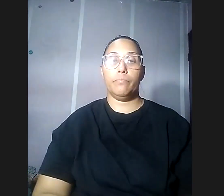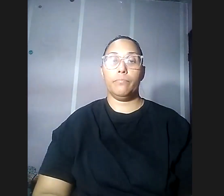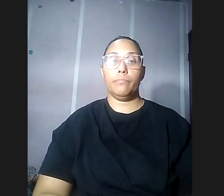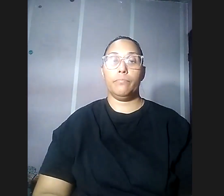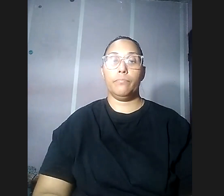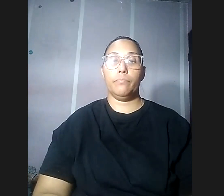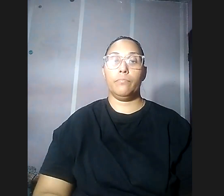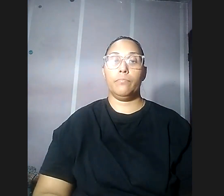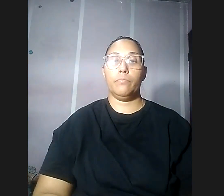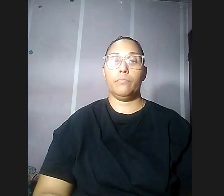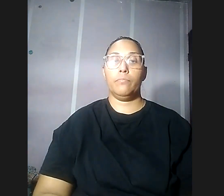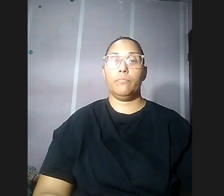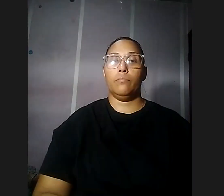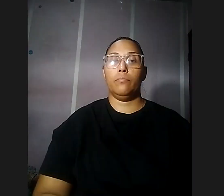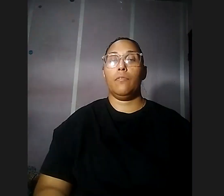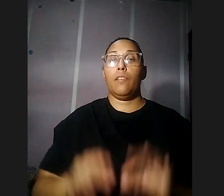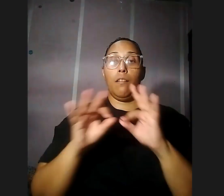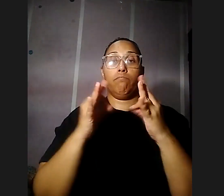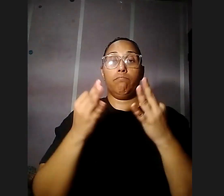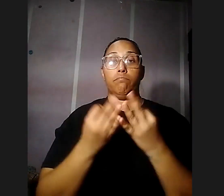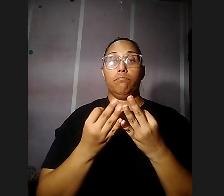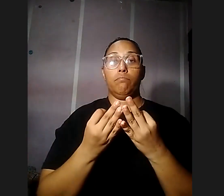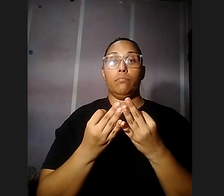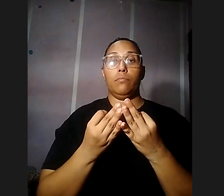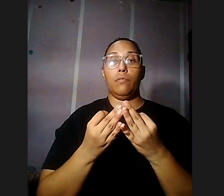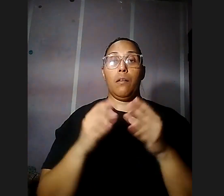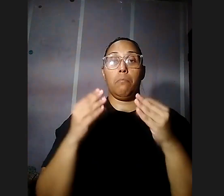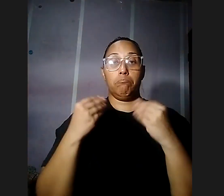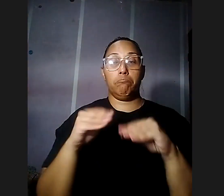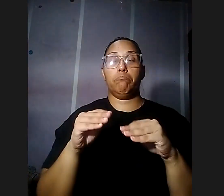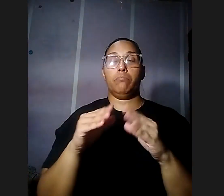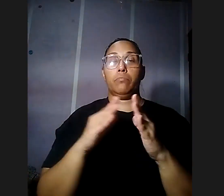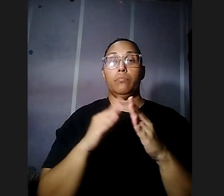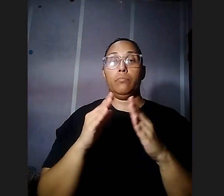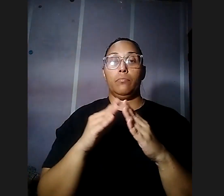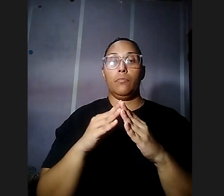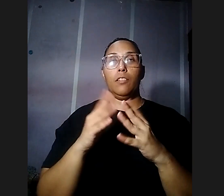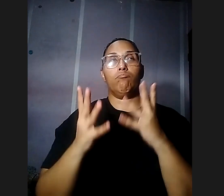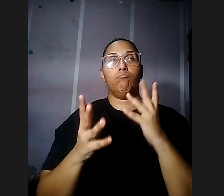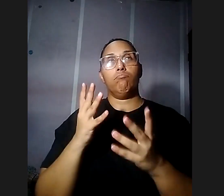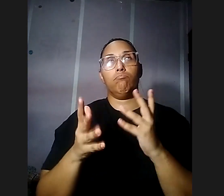la familia de la casa me parece que fue